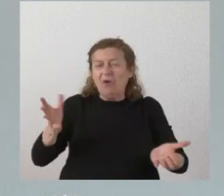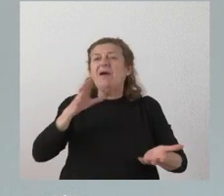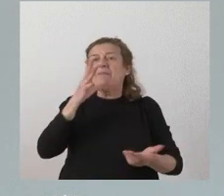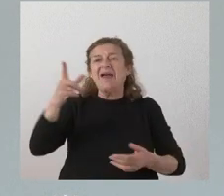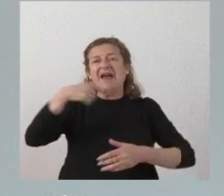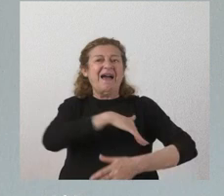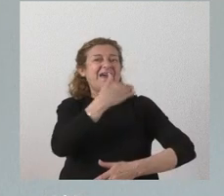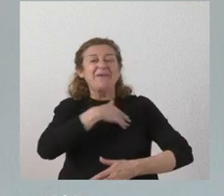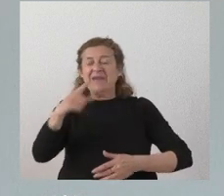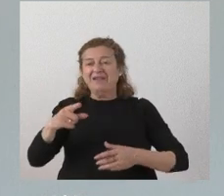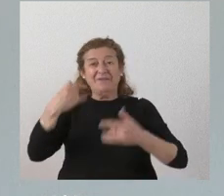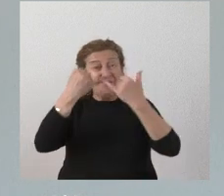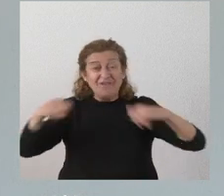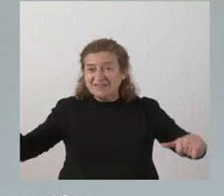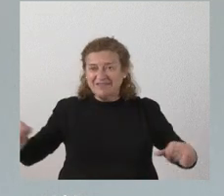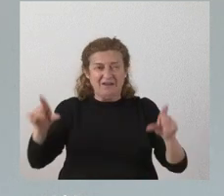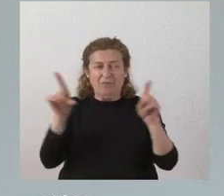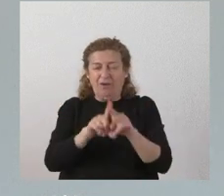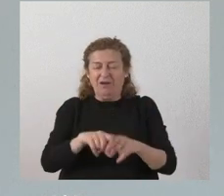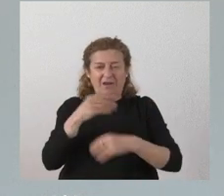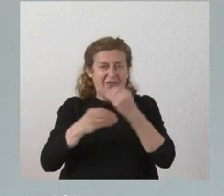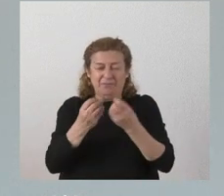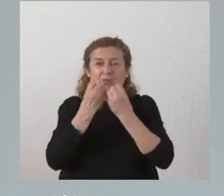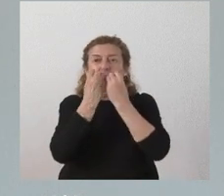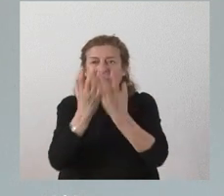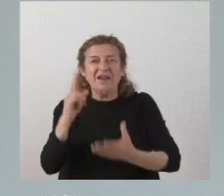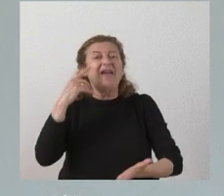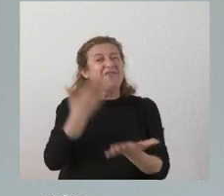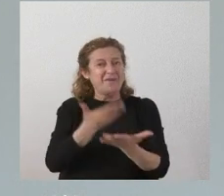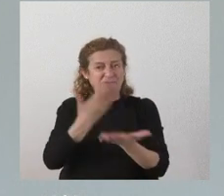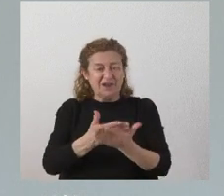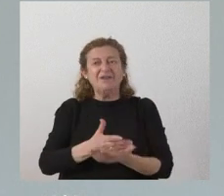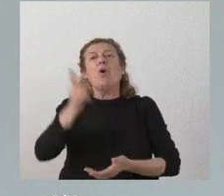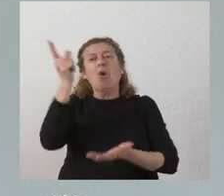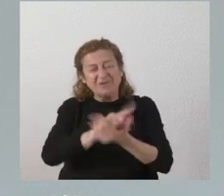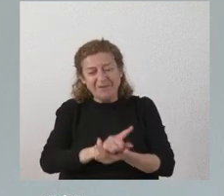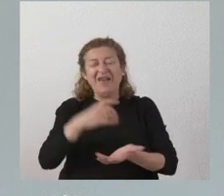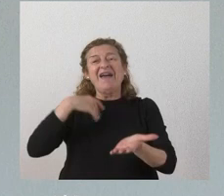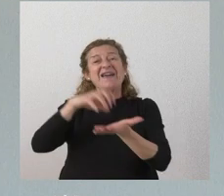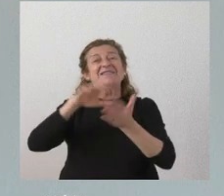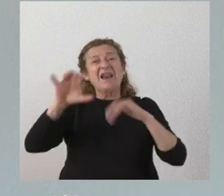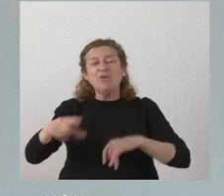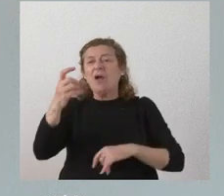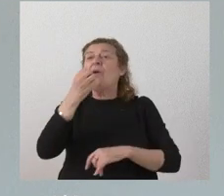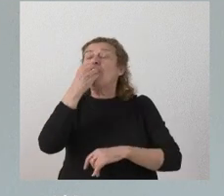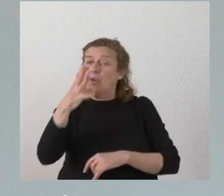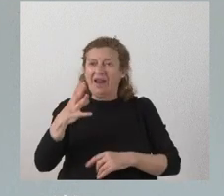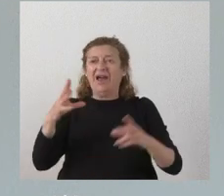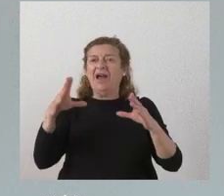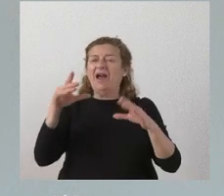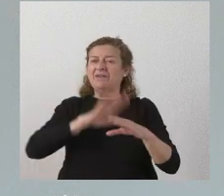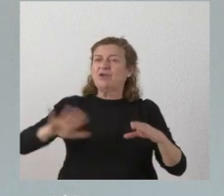esta gala salga como se merece y que demostremos una vez más que Castilla y Leones lo que es una buena comunidad para celebrar todo tipo